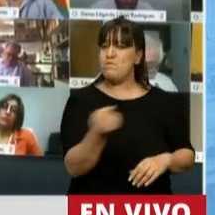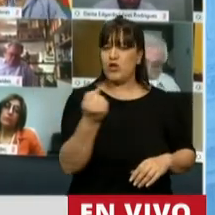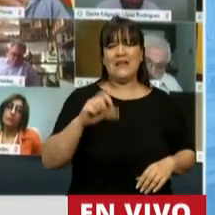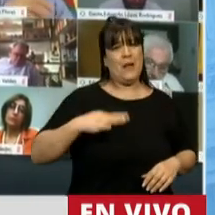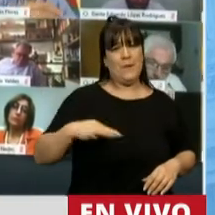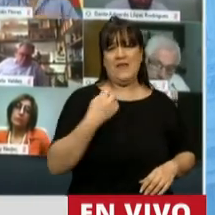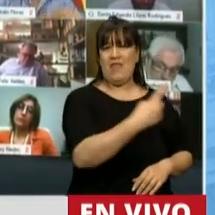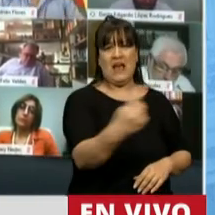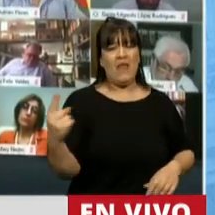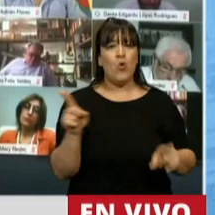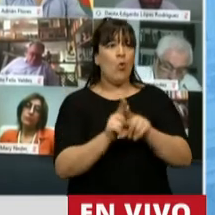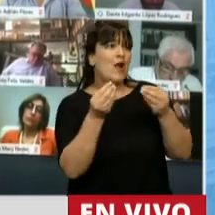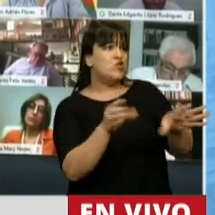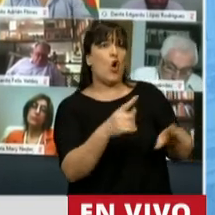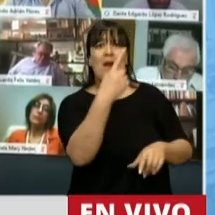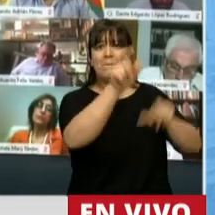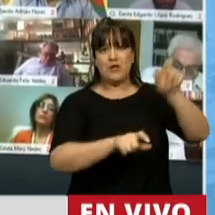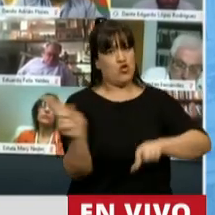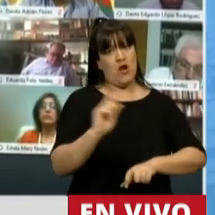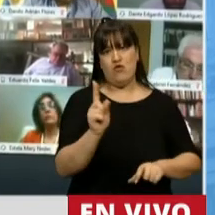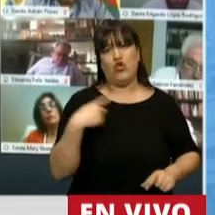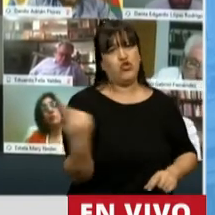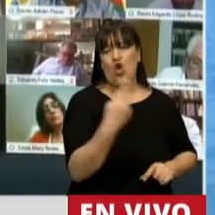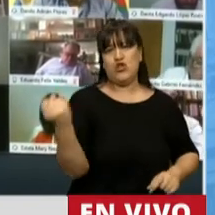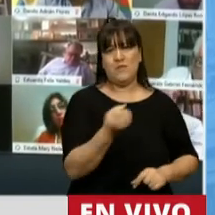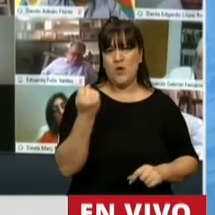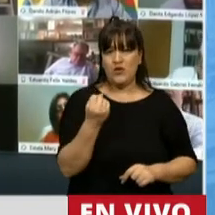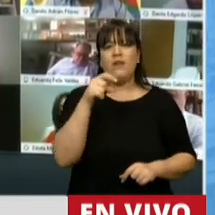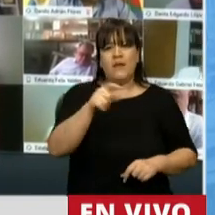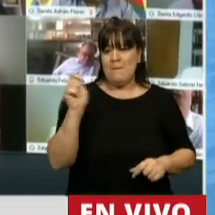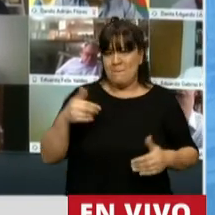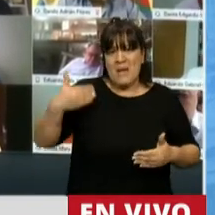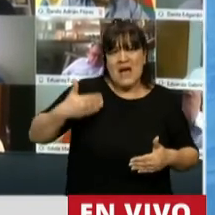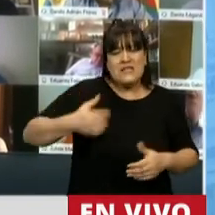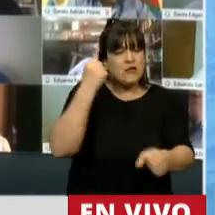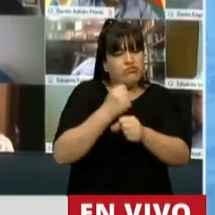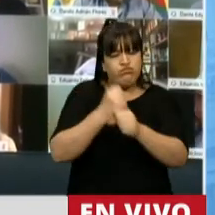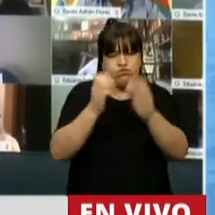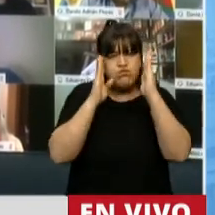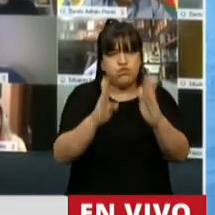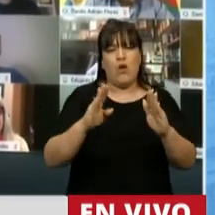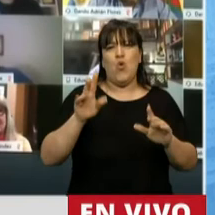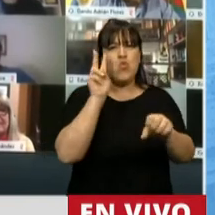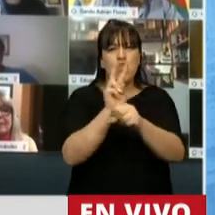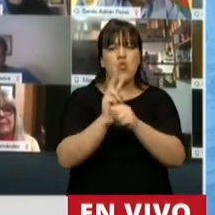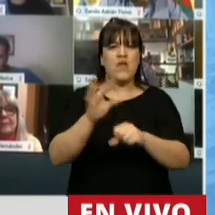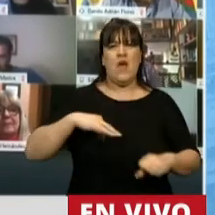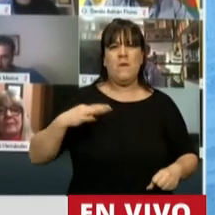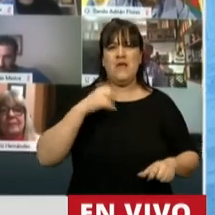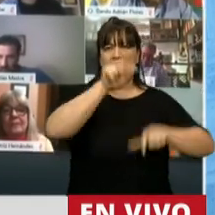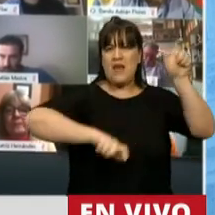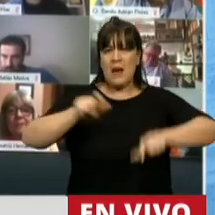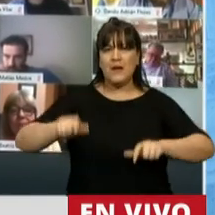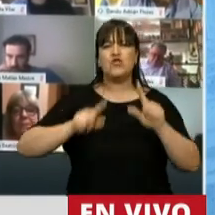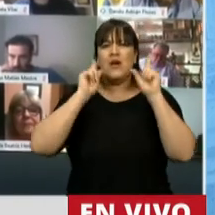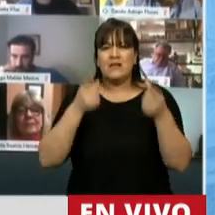país no sobra nadie, nadie. Y en eso trabajamos a lo largo de estos meses. Y estamos trabajando en políticas de Estado